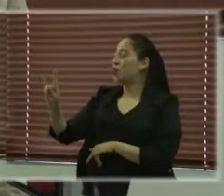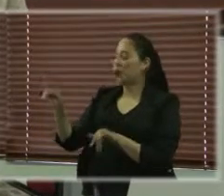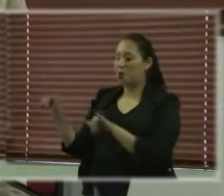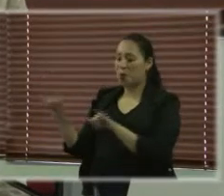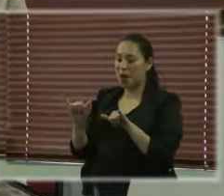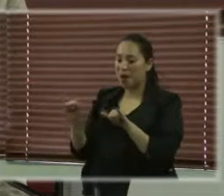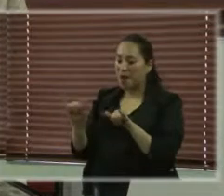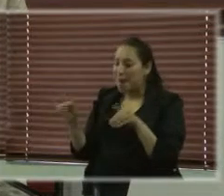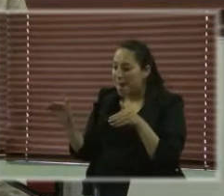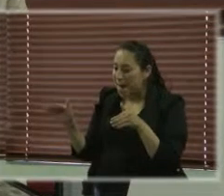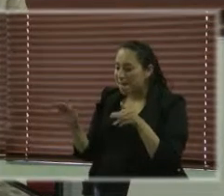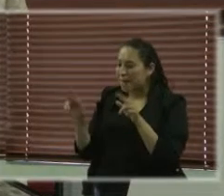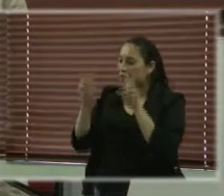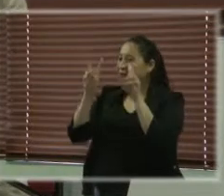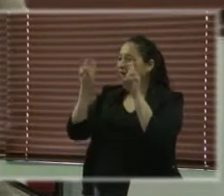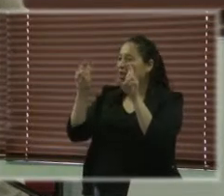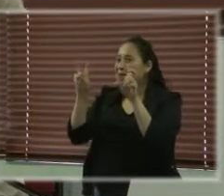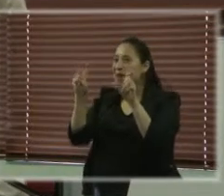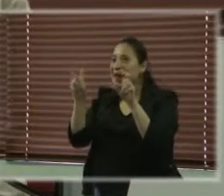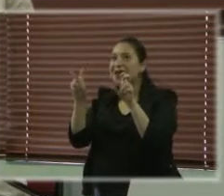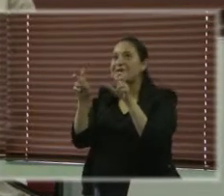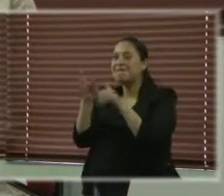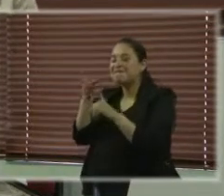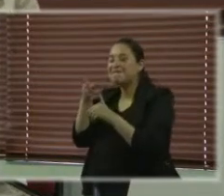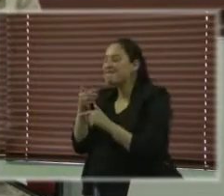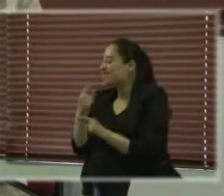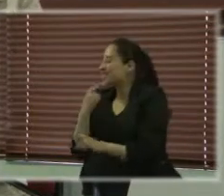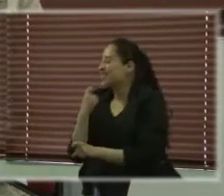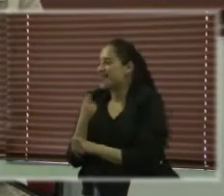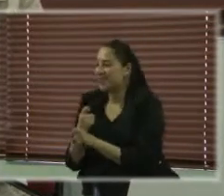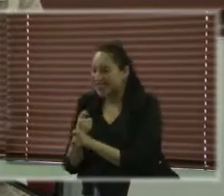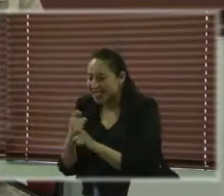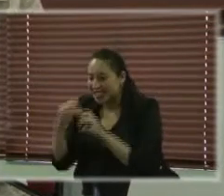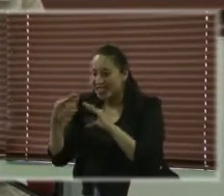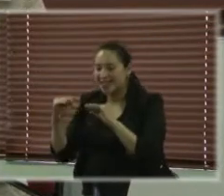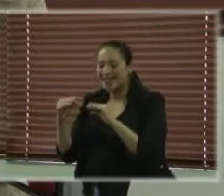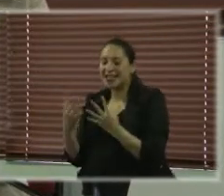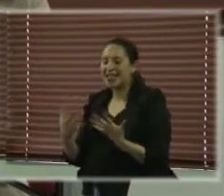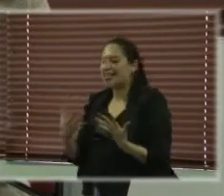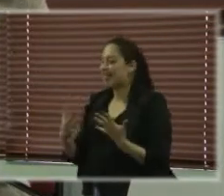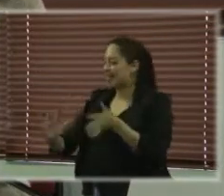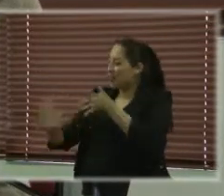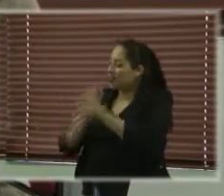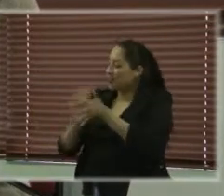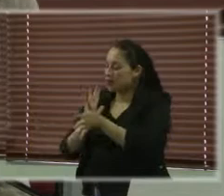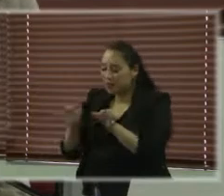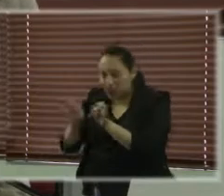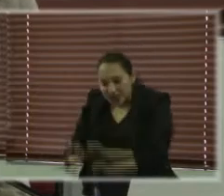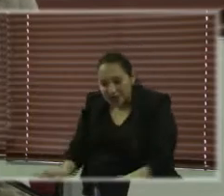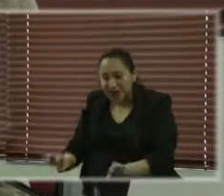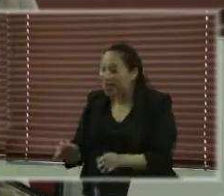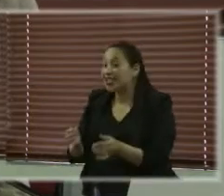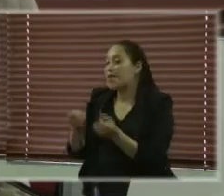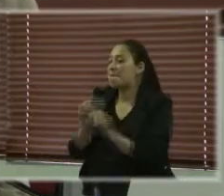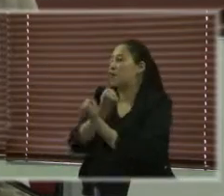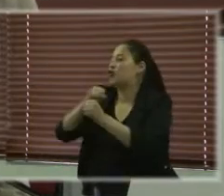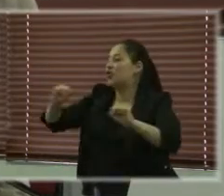juntar esos dos tabú es casi impenetrable, la información es casi imposible de conseguir porque